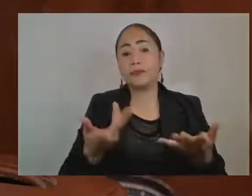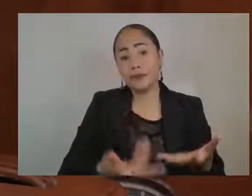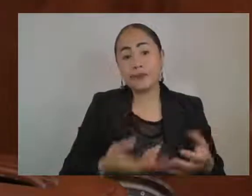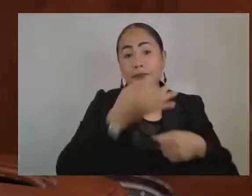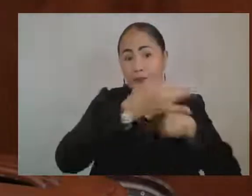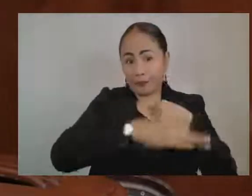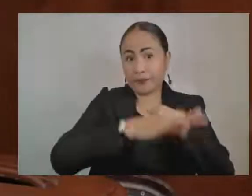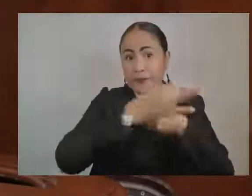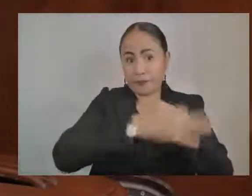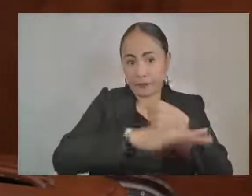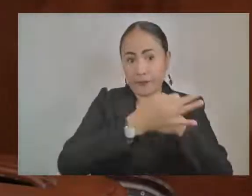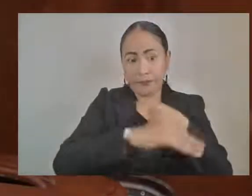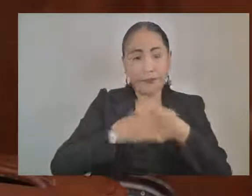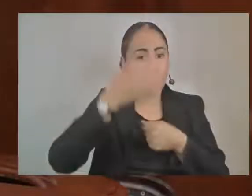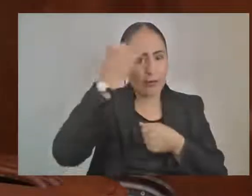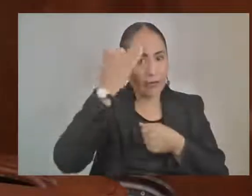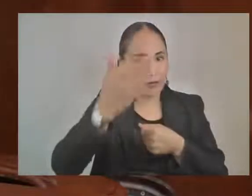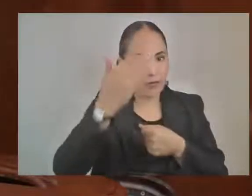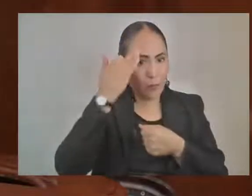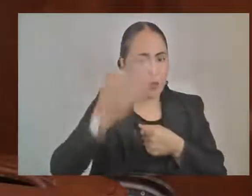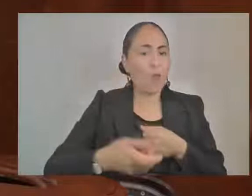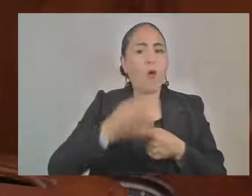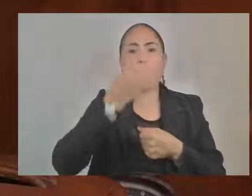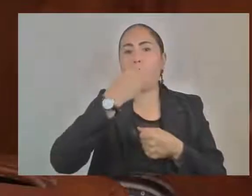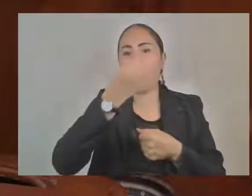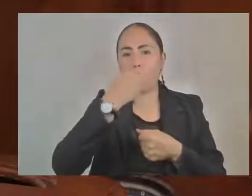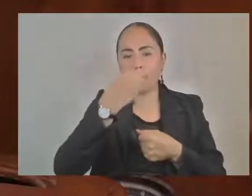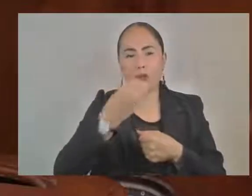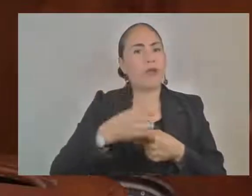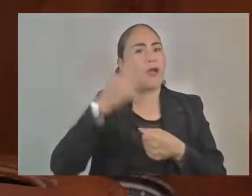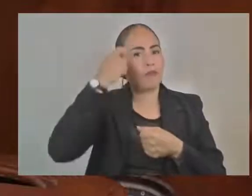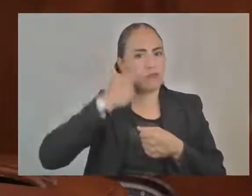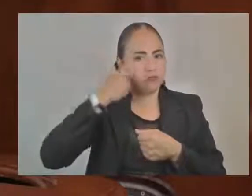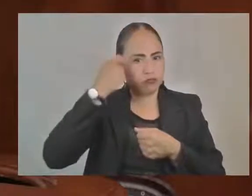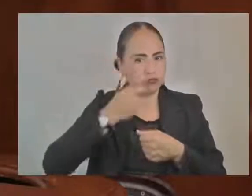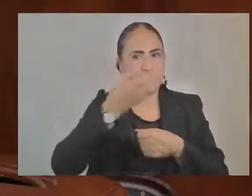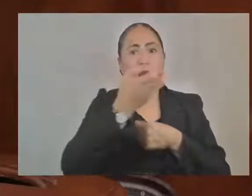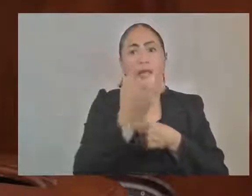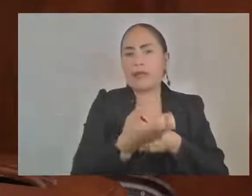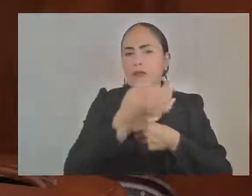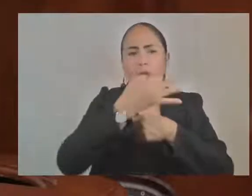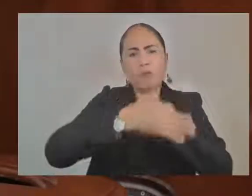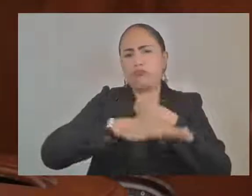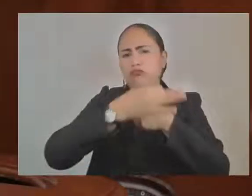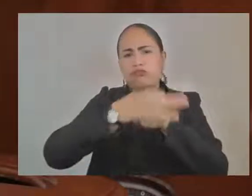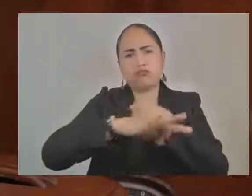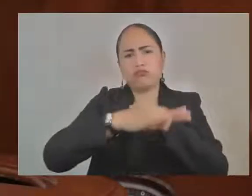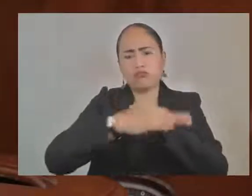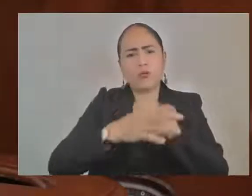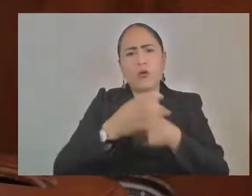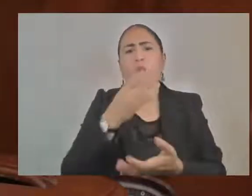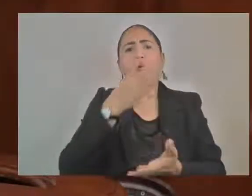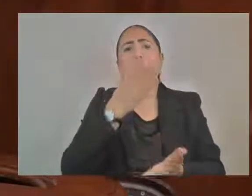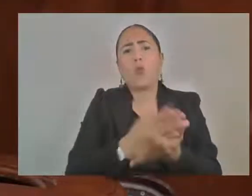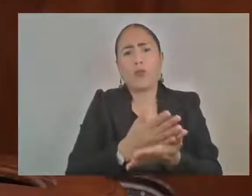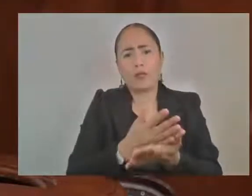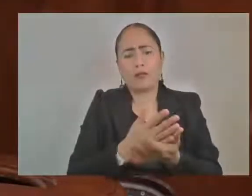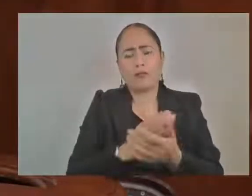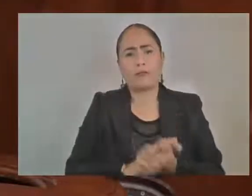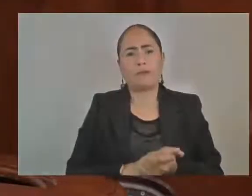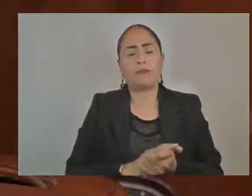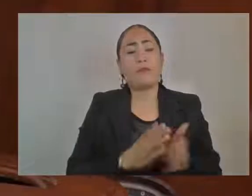tiene el carácter de temporal, pues rige y subsiste exclusivamente hasta el momento en el que se dicte la